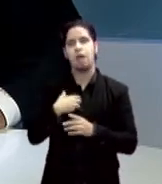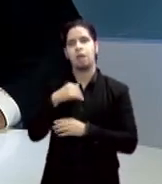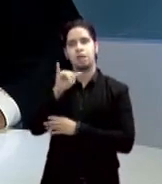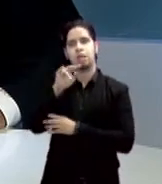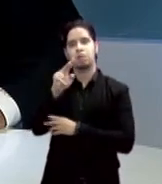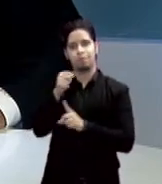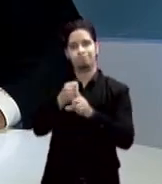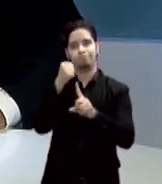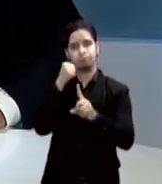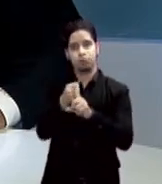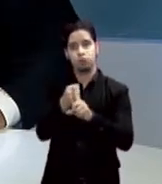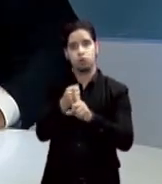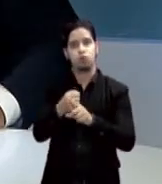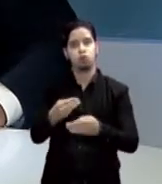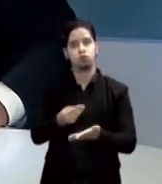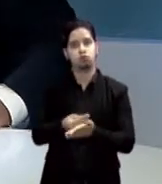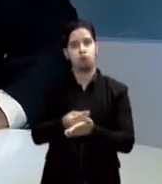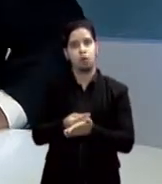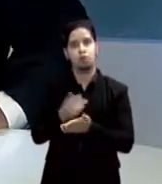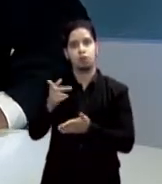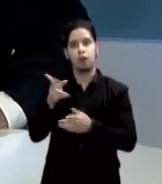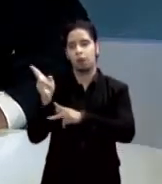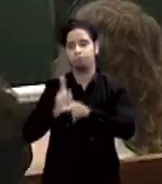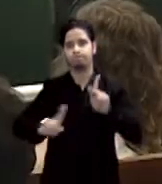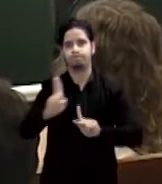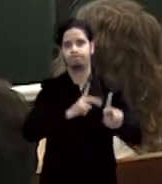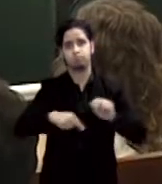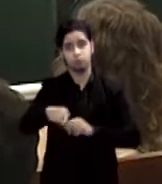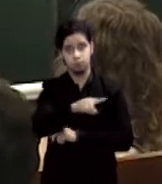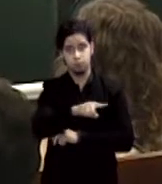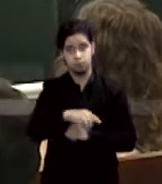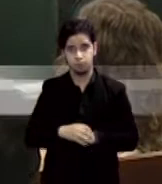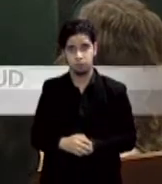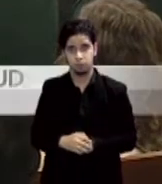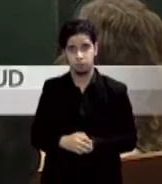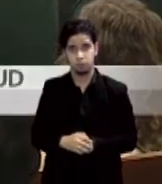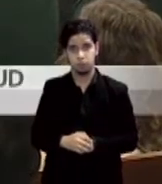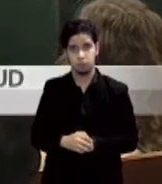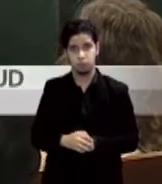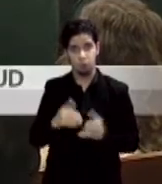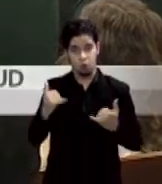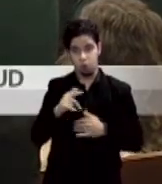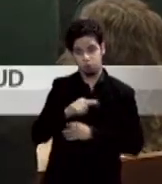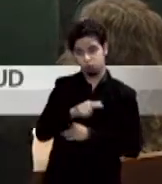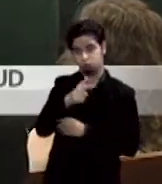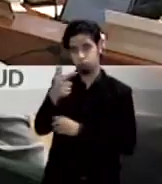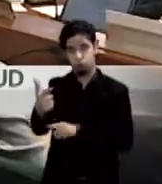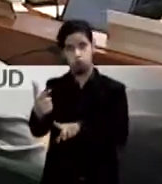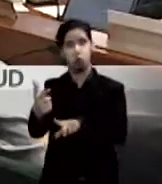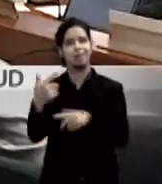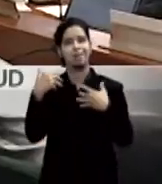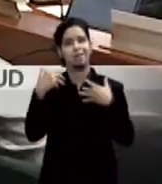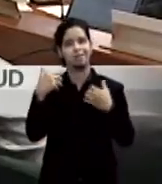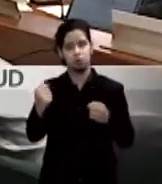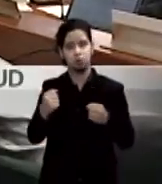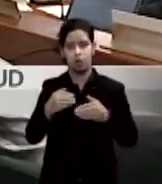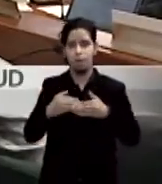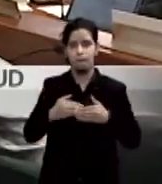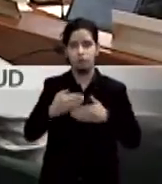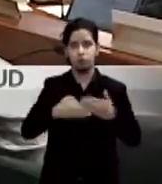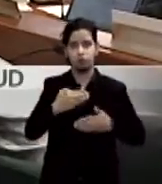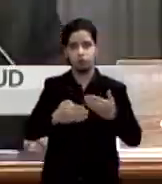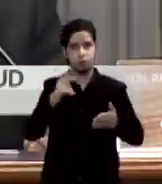operaciones y el bolsillo de los ciudadanos hoy tocó el turno a representantes del sector de la salud en el proceso de vistas